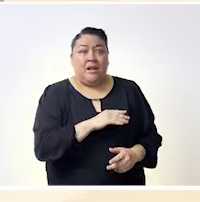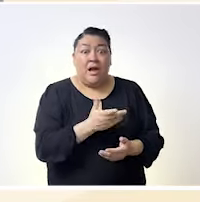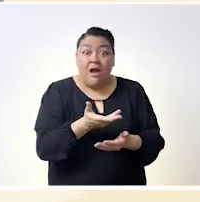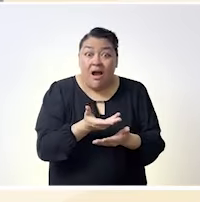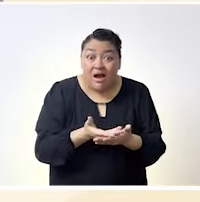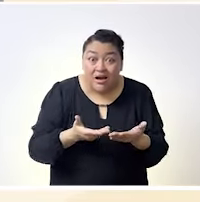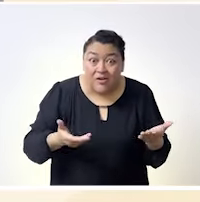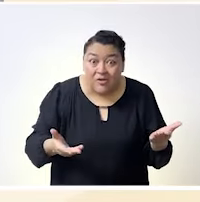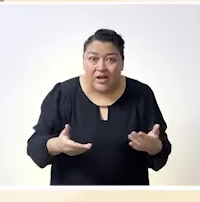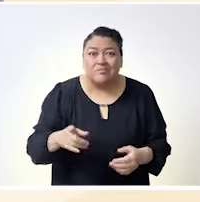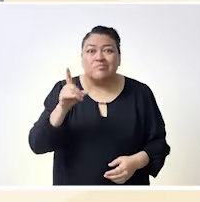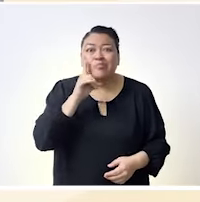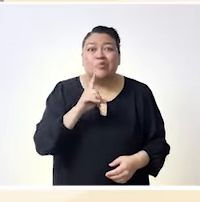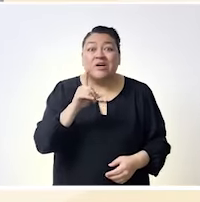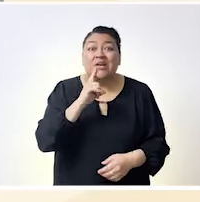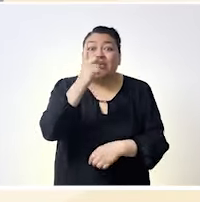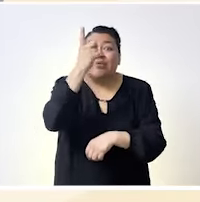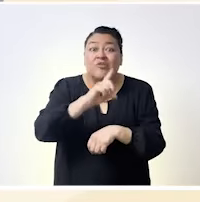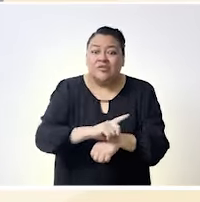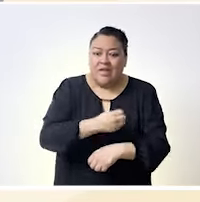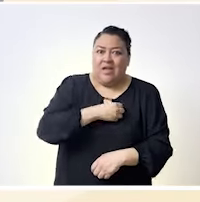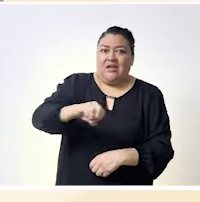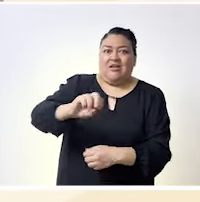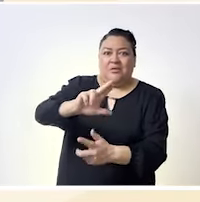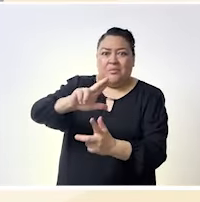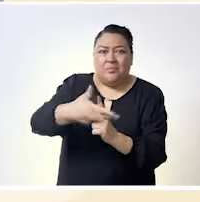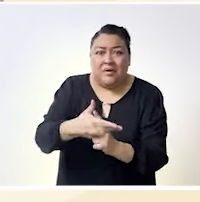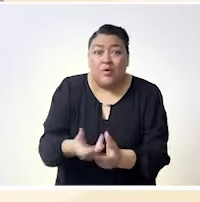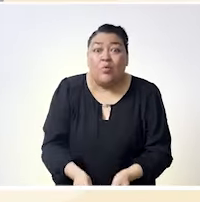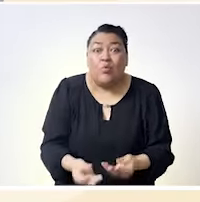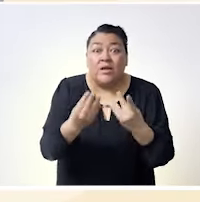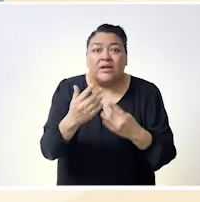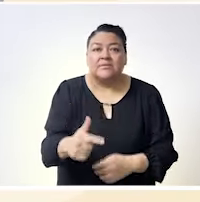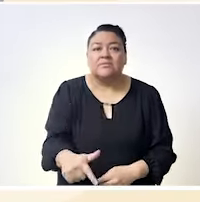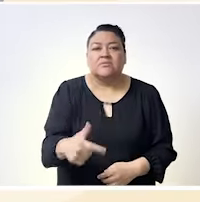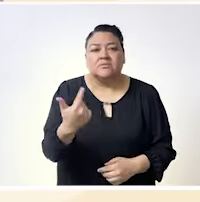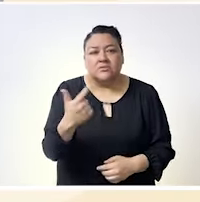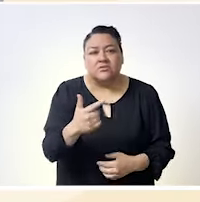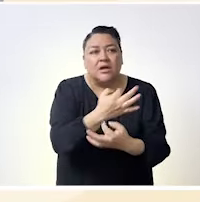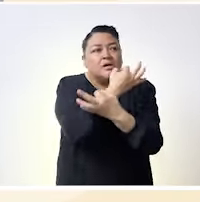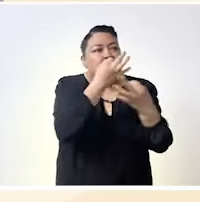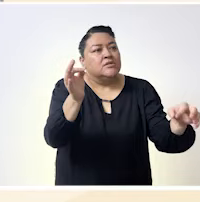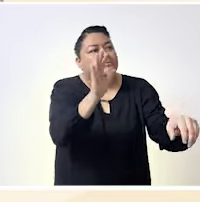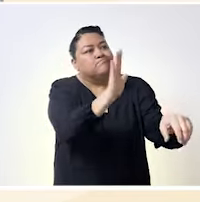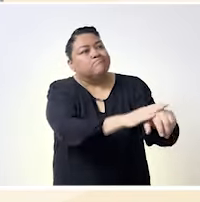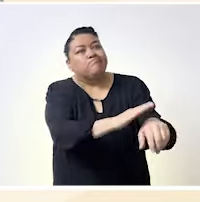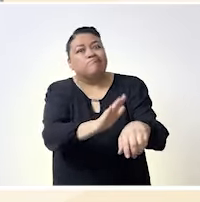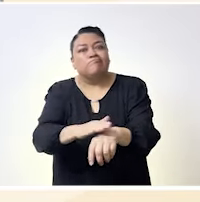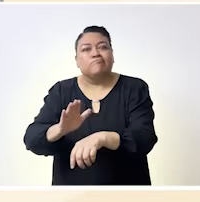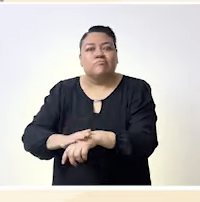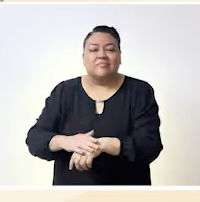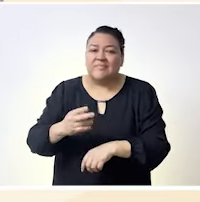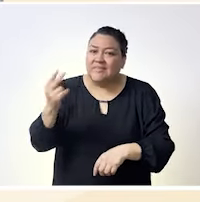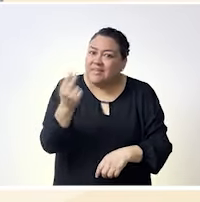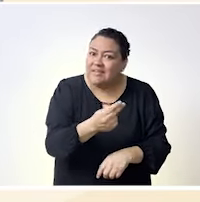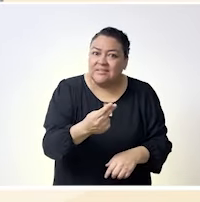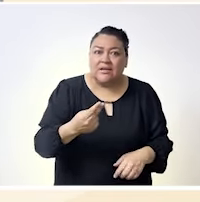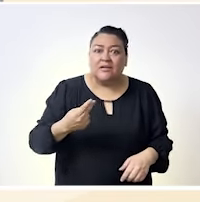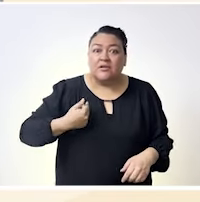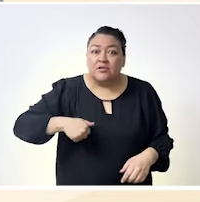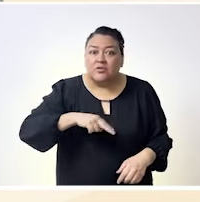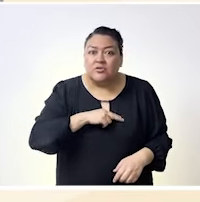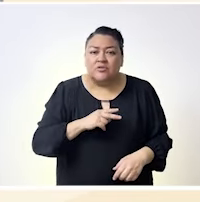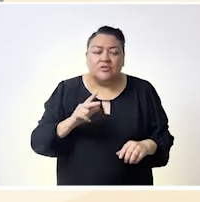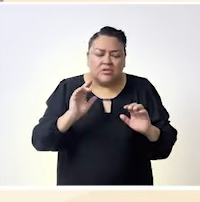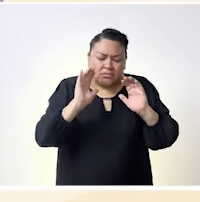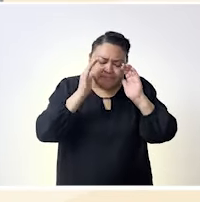en donde como sociedad de verdad el llamado sería no podemos seguir siendo pues digamos